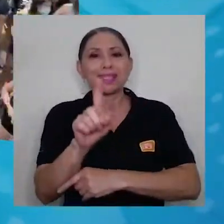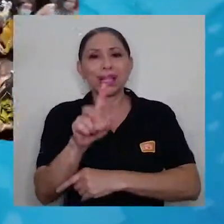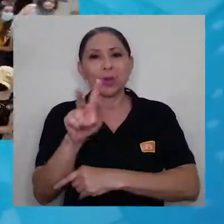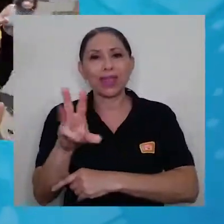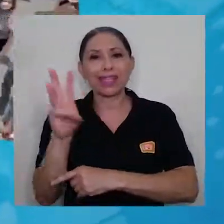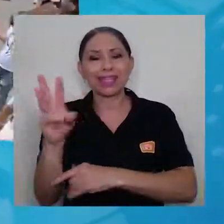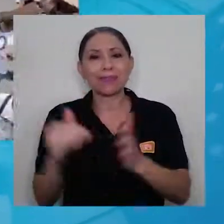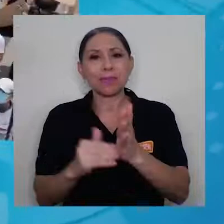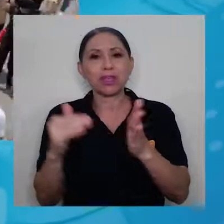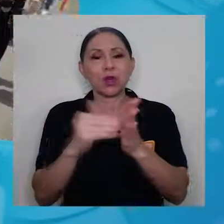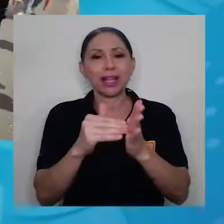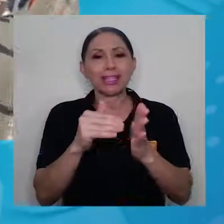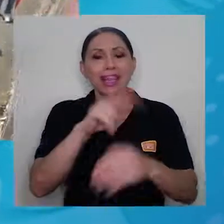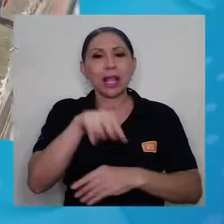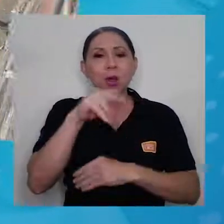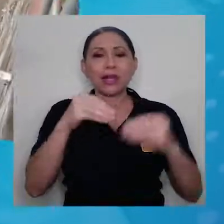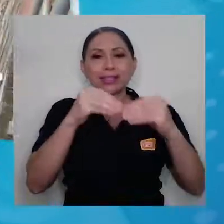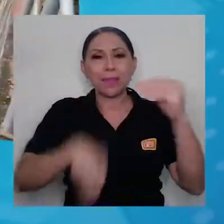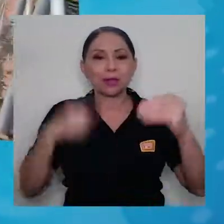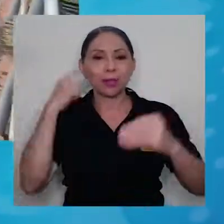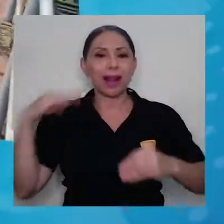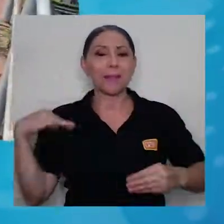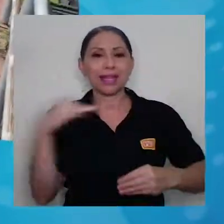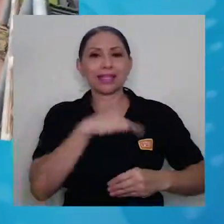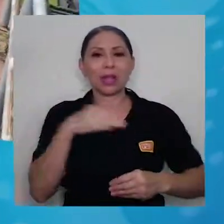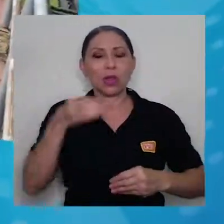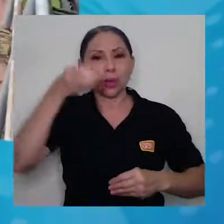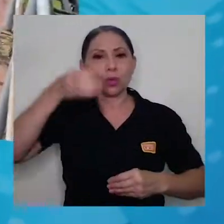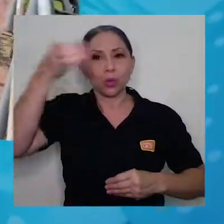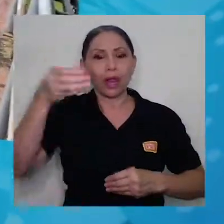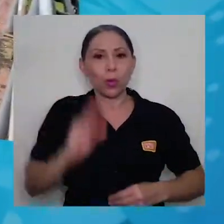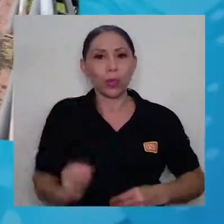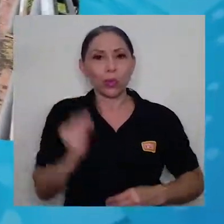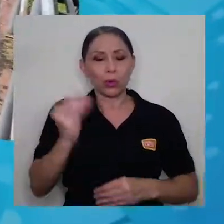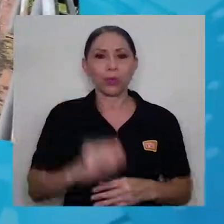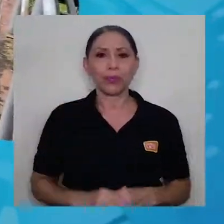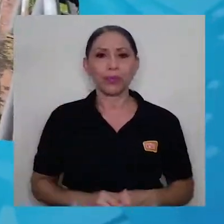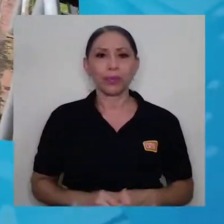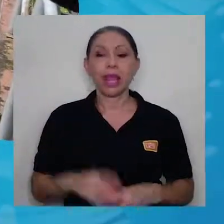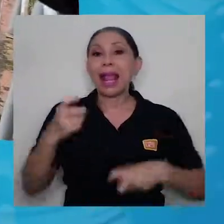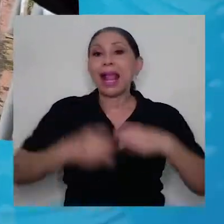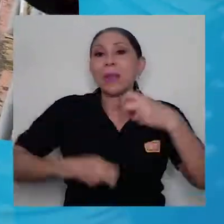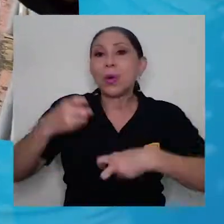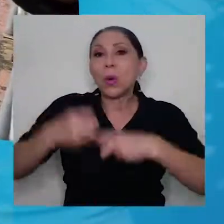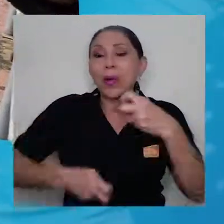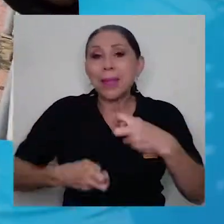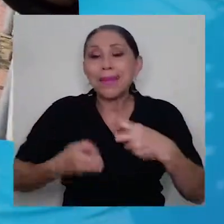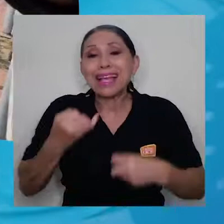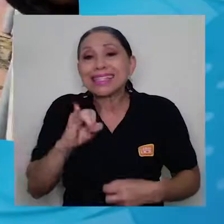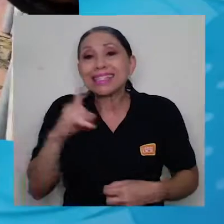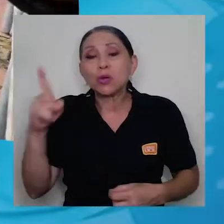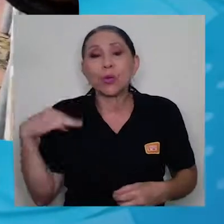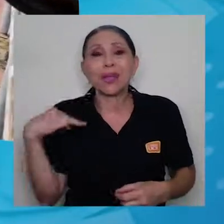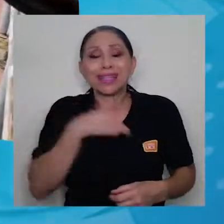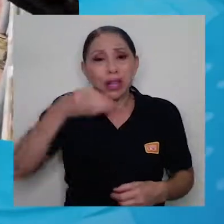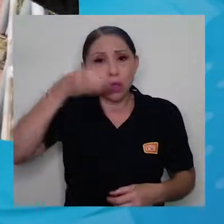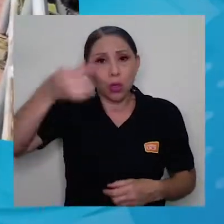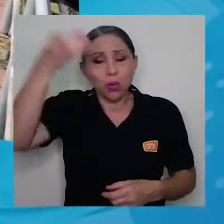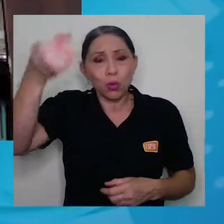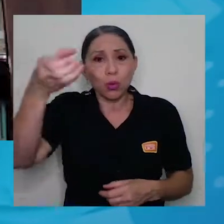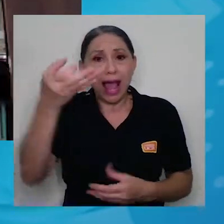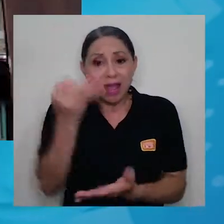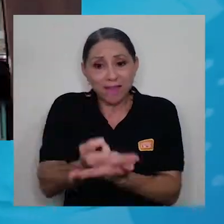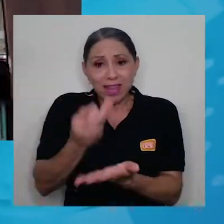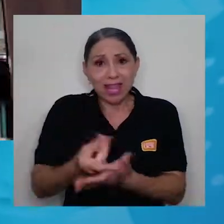de colones al Ministerio de Cultura y Juventud. El problema es que con el desfinanciamiento de un Ministerio de Cultura